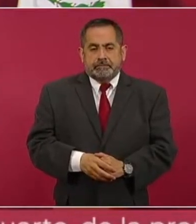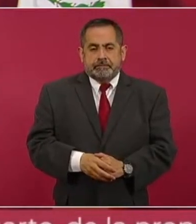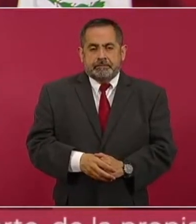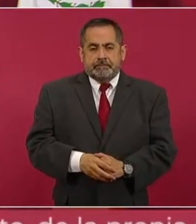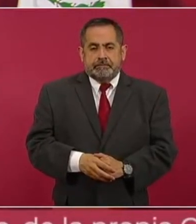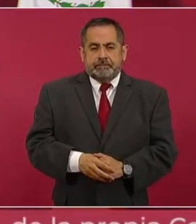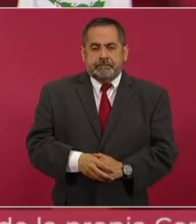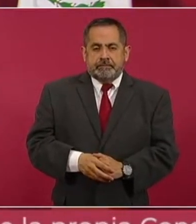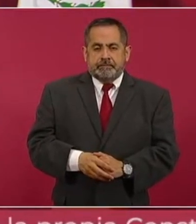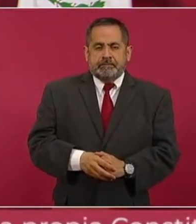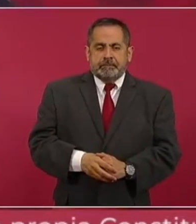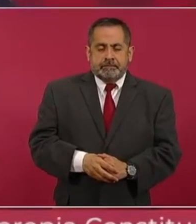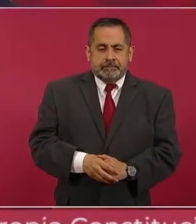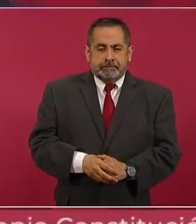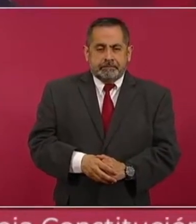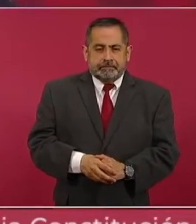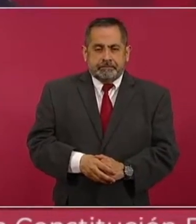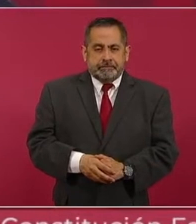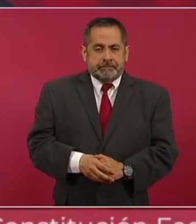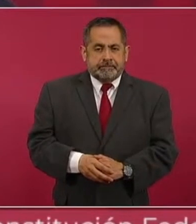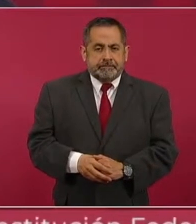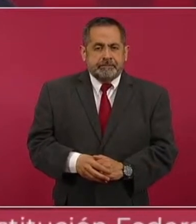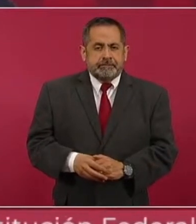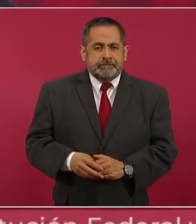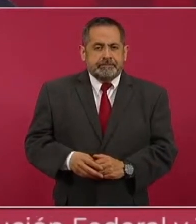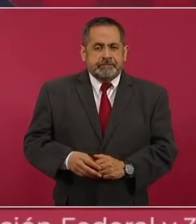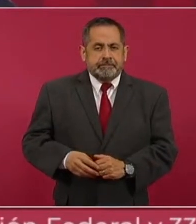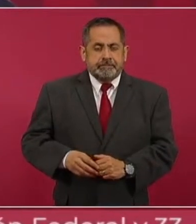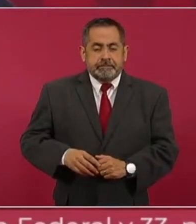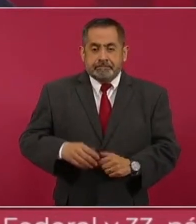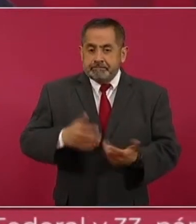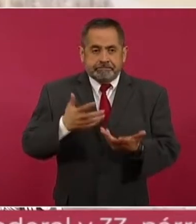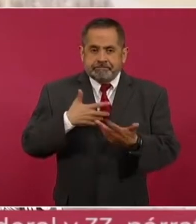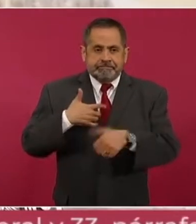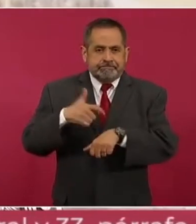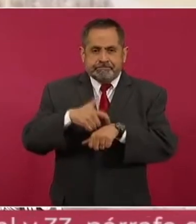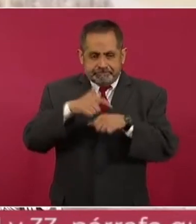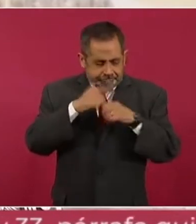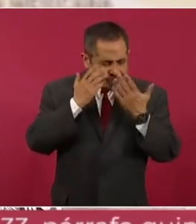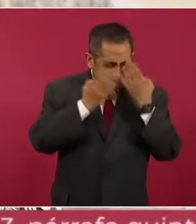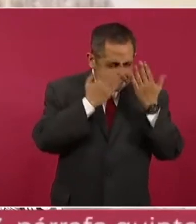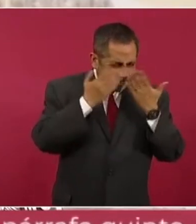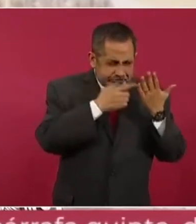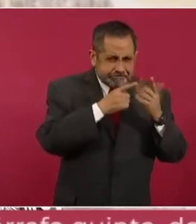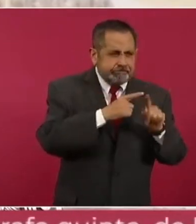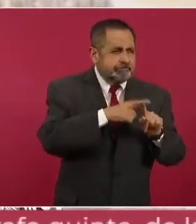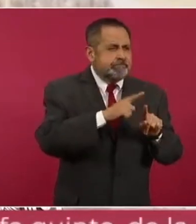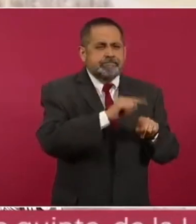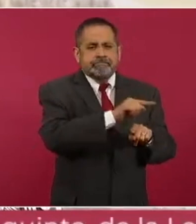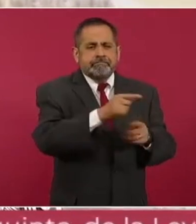como a no me alcanza el tiempo para ver todo pues me ayudan